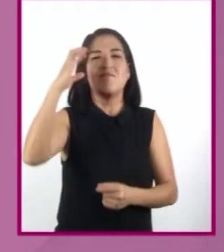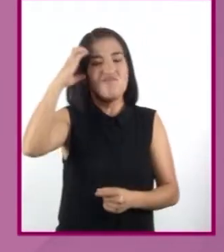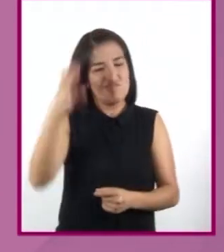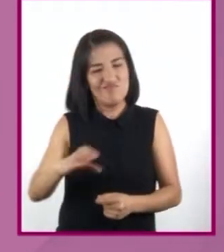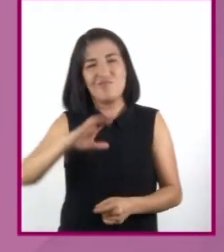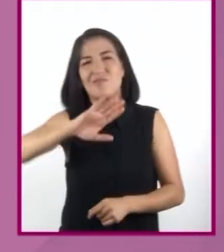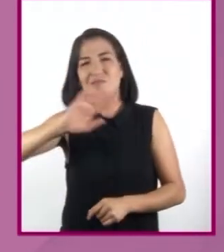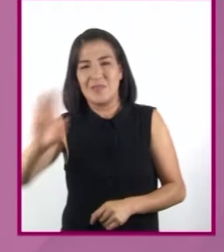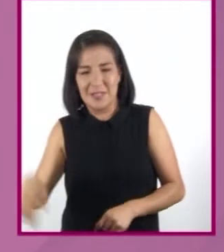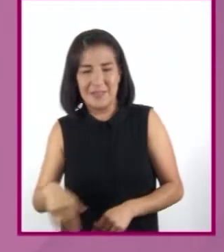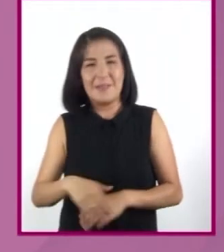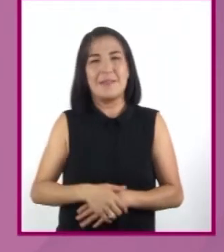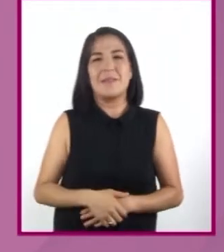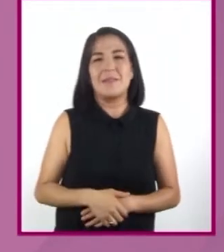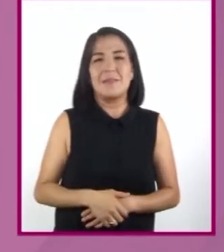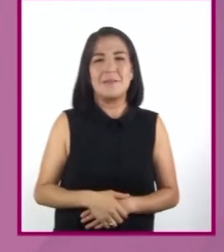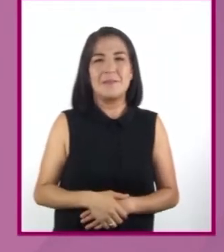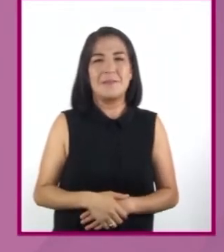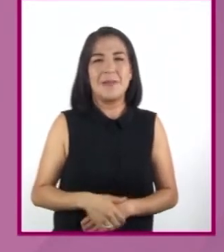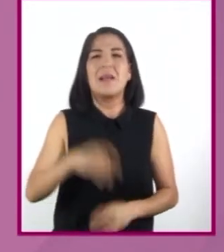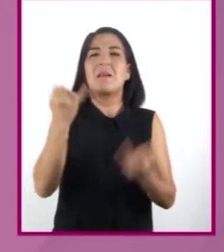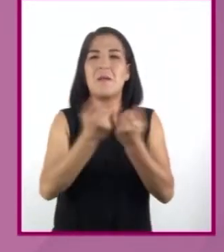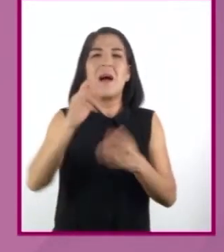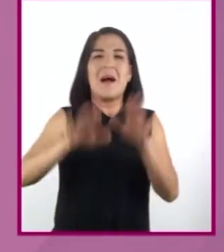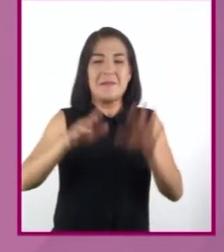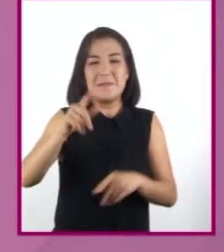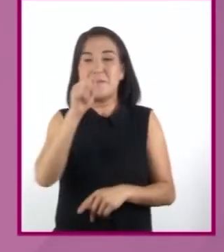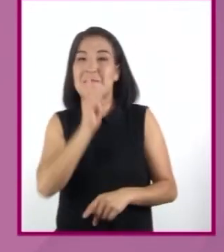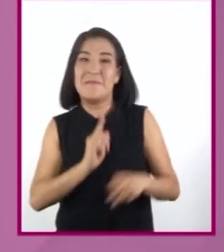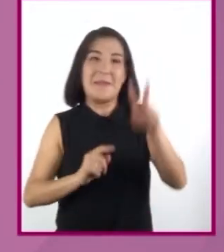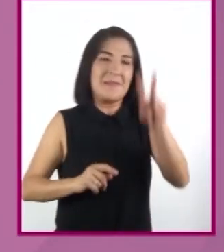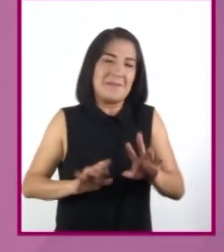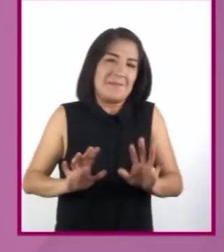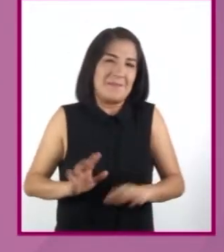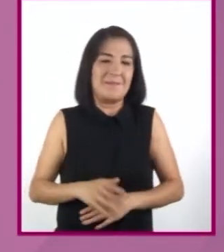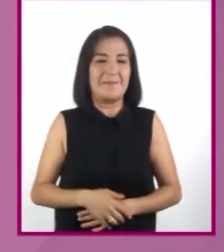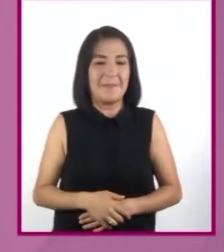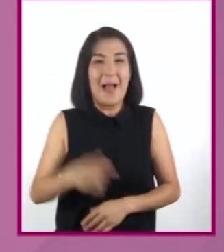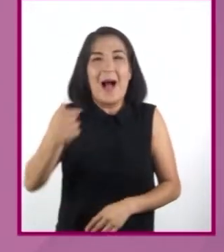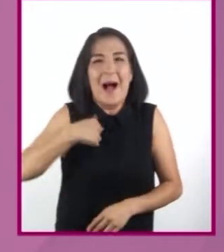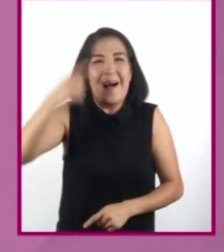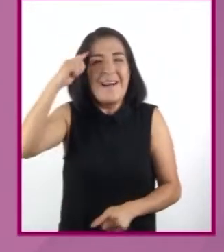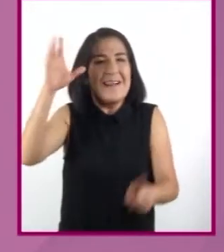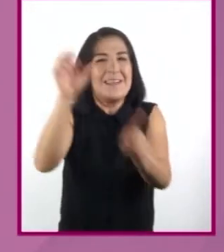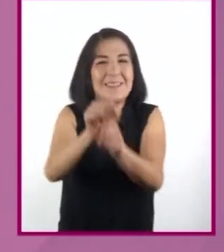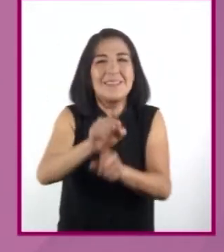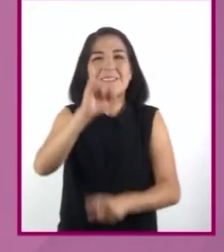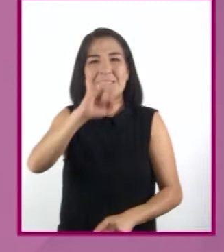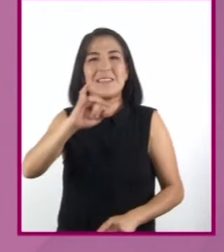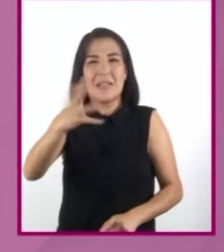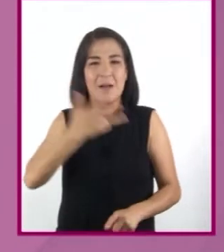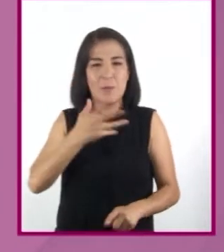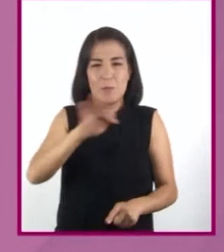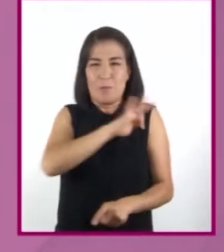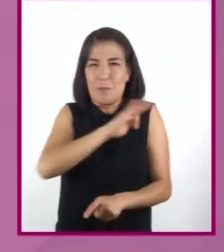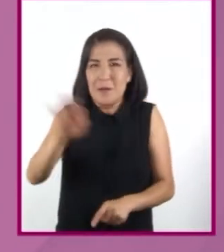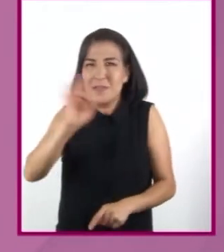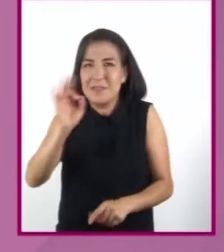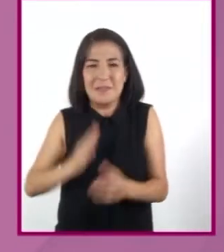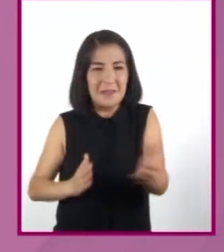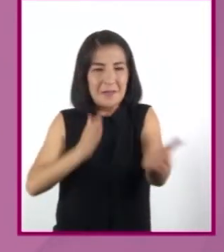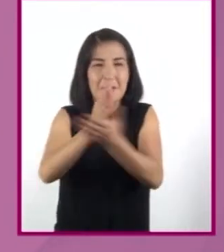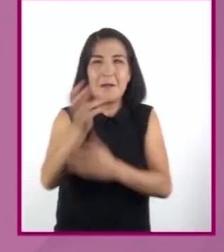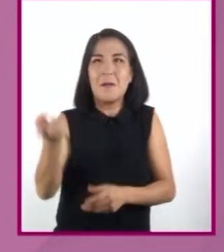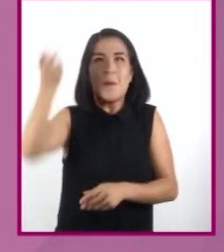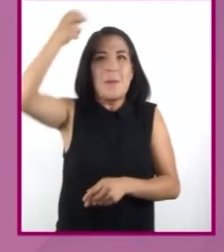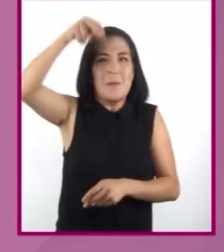De modo que tiene una posición activa y expectante. ¡Ah, lo tengo! Solamente una fuerza sobrehumana pudo meter en la